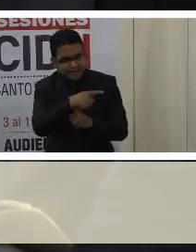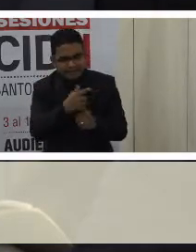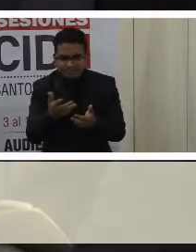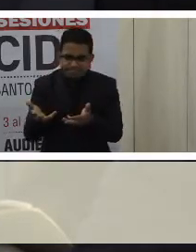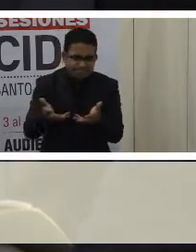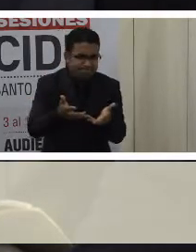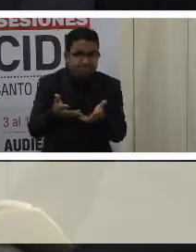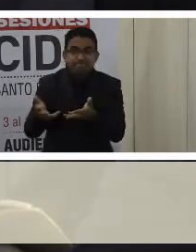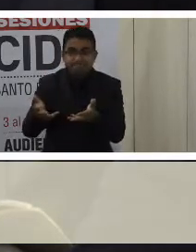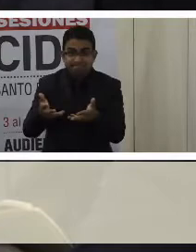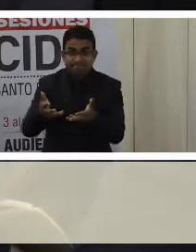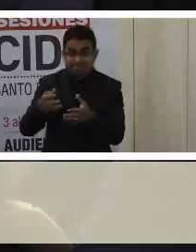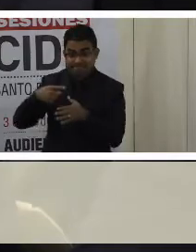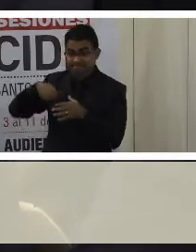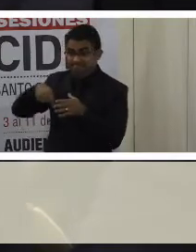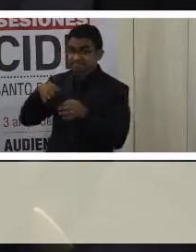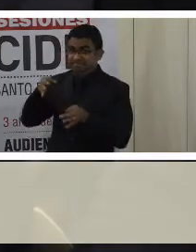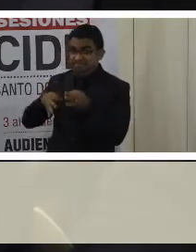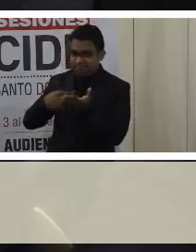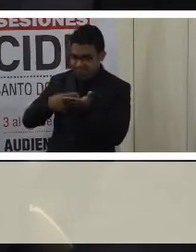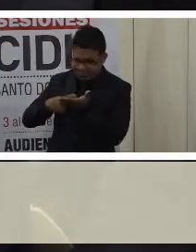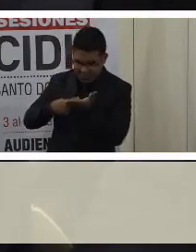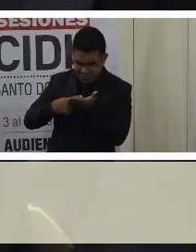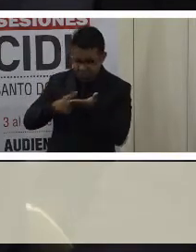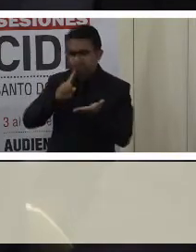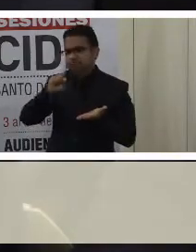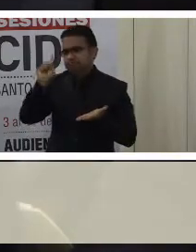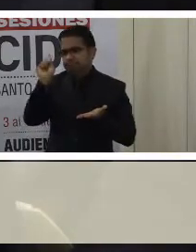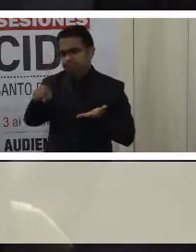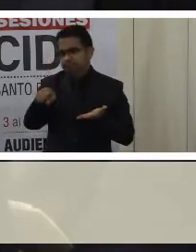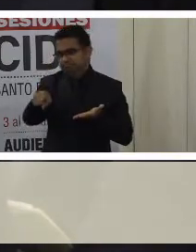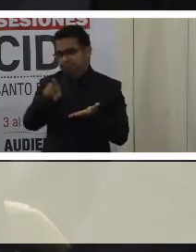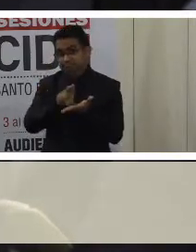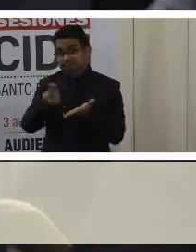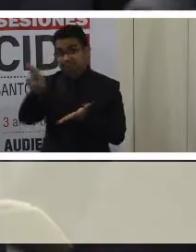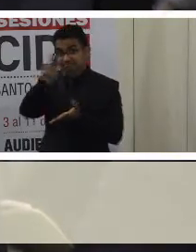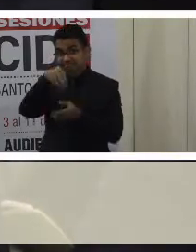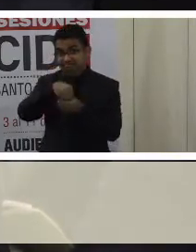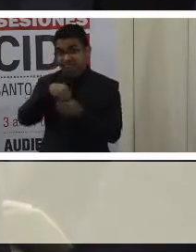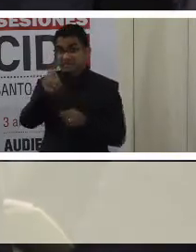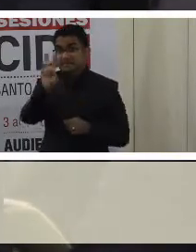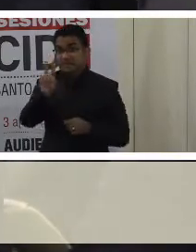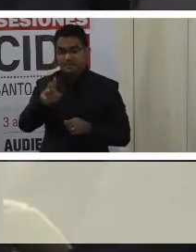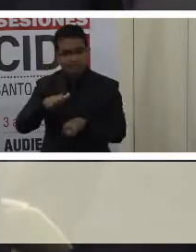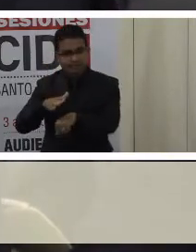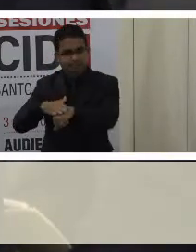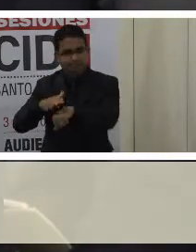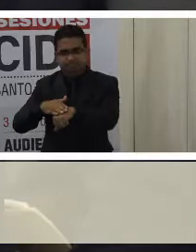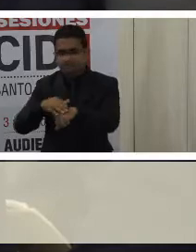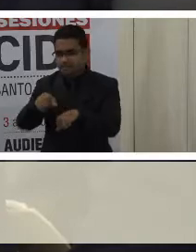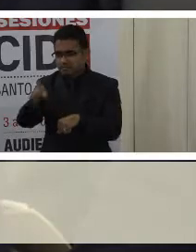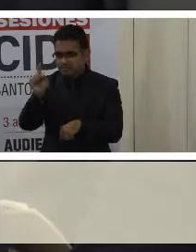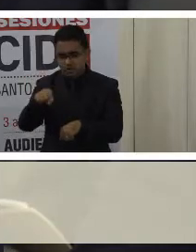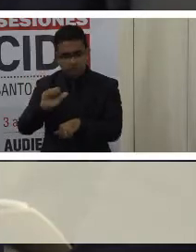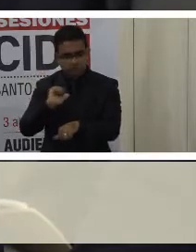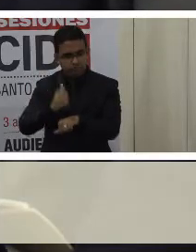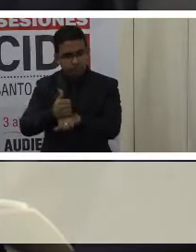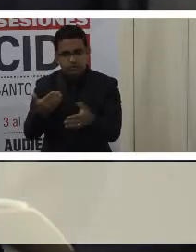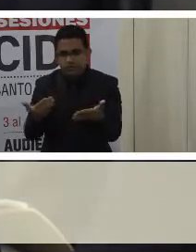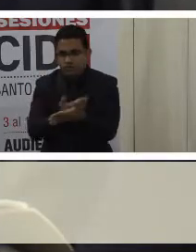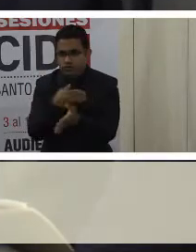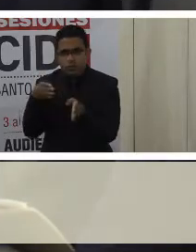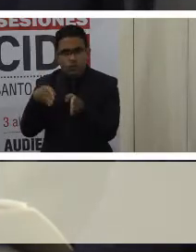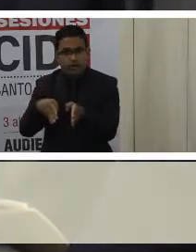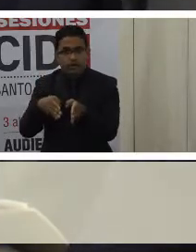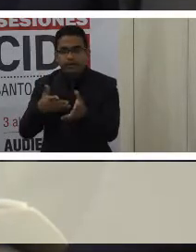decisión de la Sala Constitucional ordenó a la Universidad Central de Venezuela implementar un procedimiento y disponer de